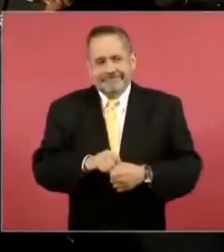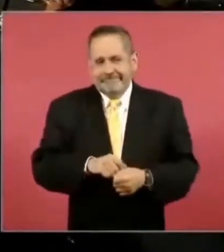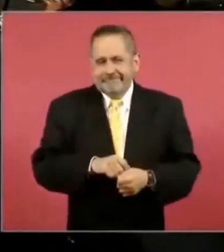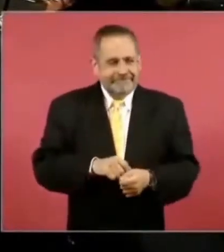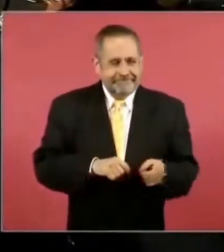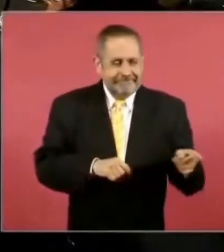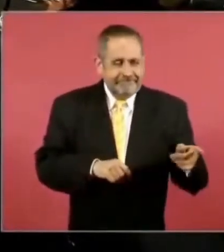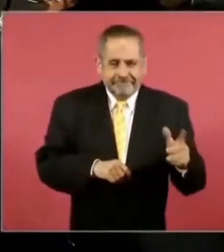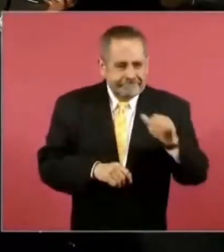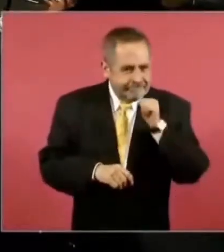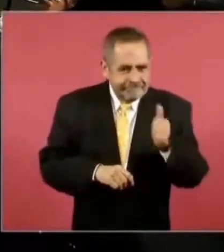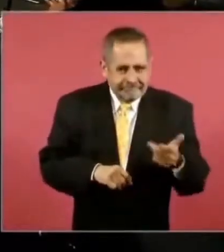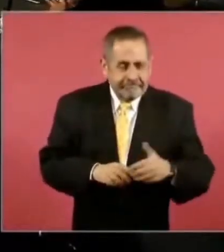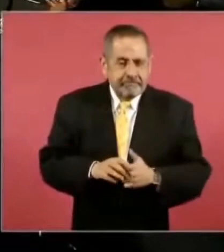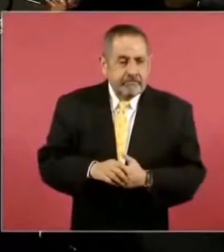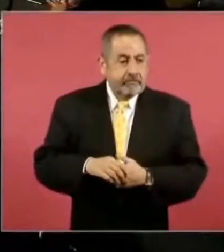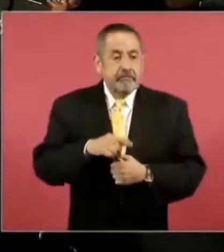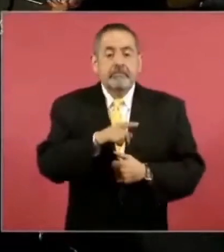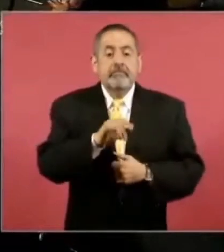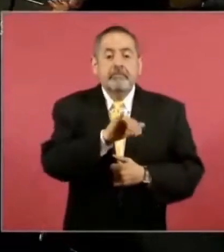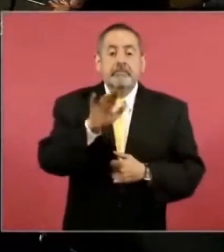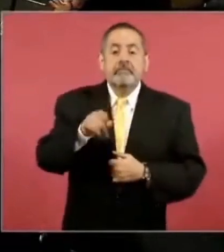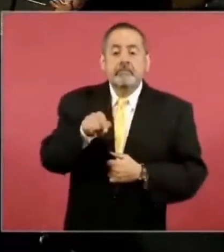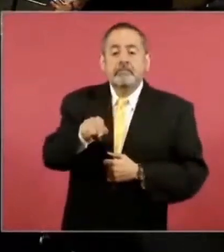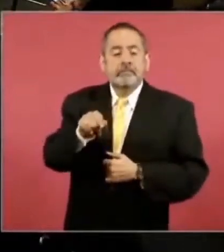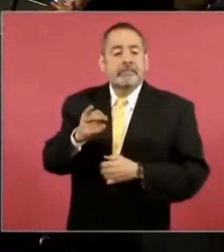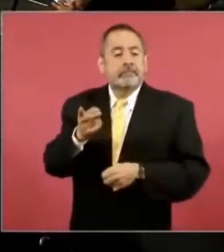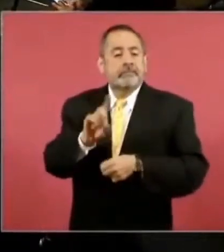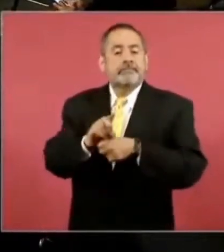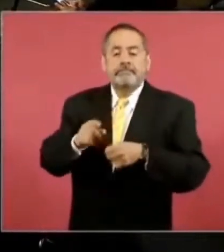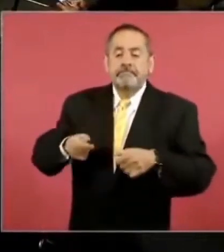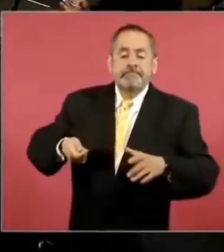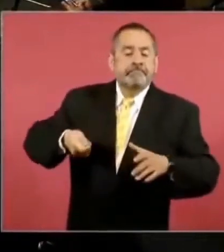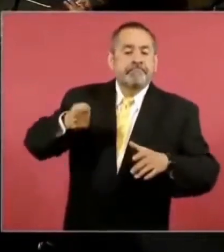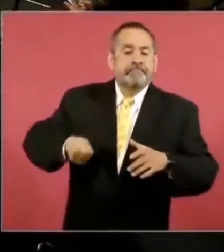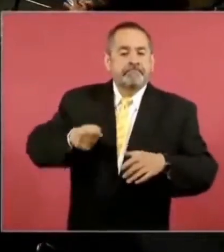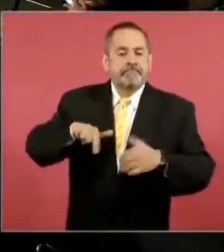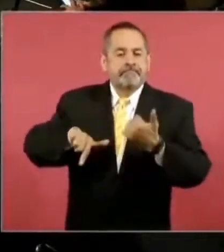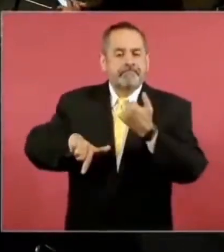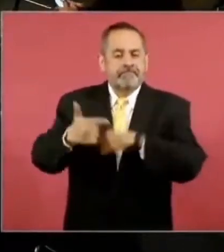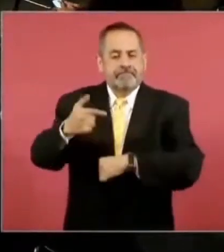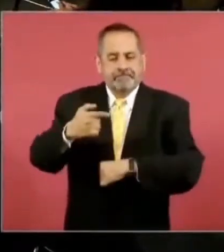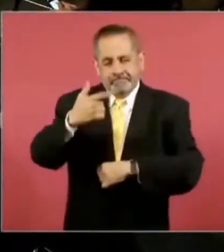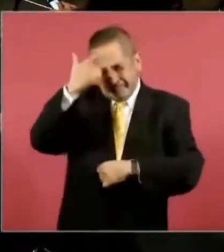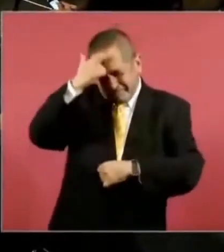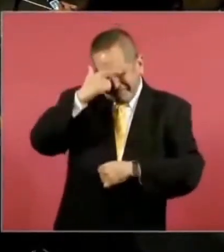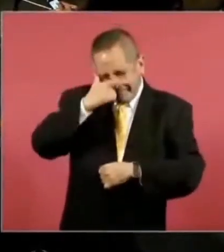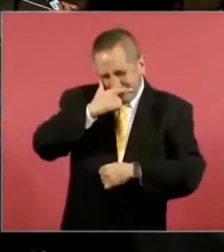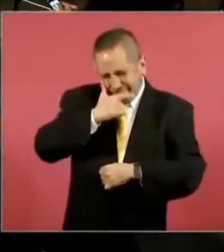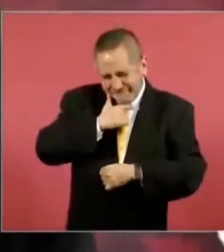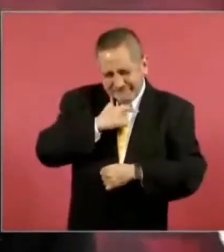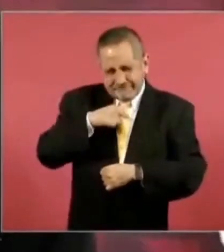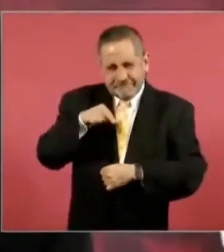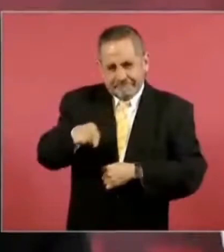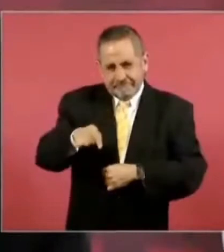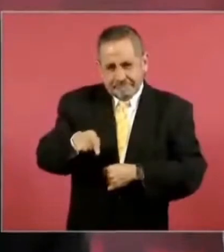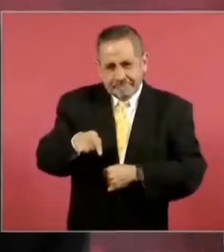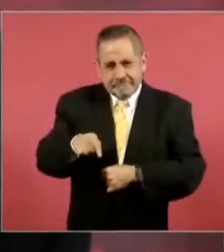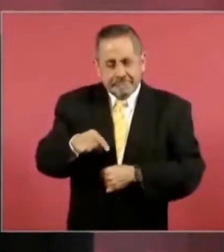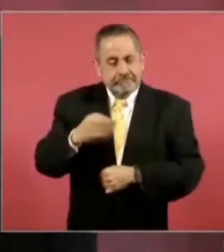Porque se iba a resolver un día a las 12 de la noche, concluía un término,